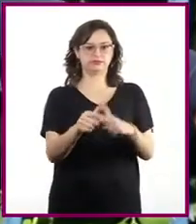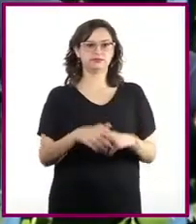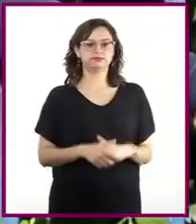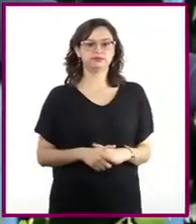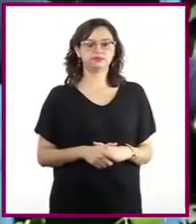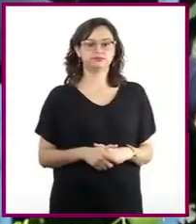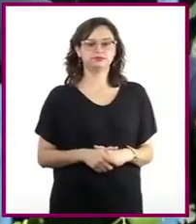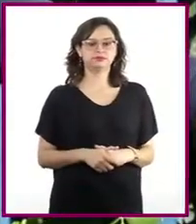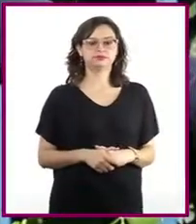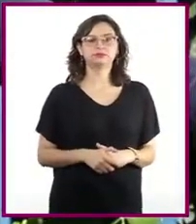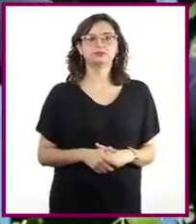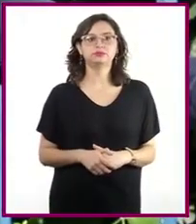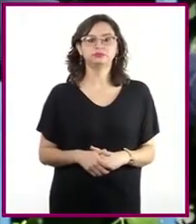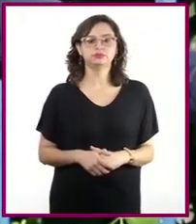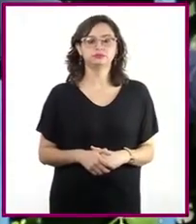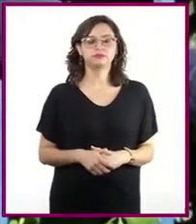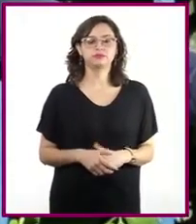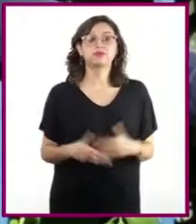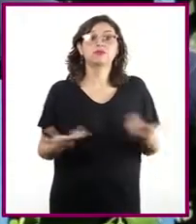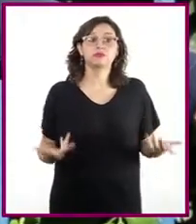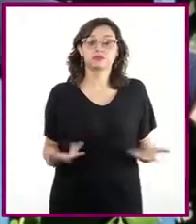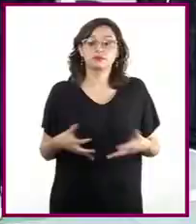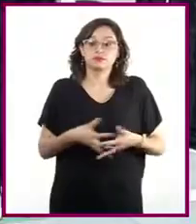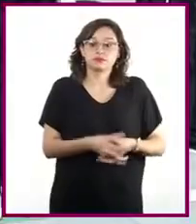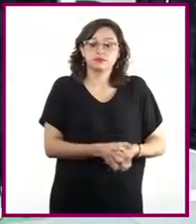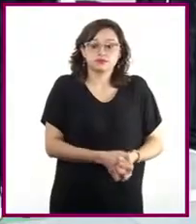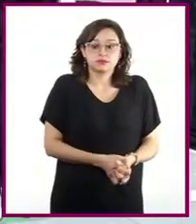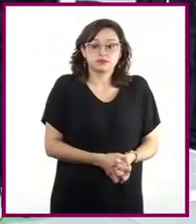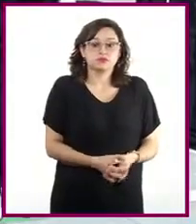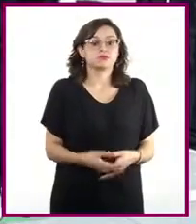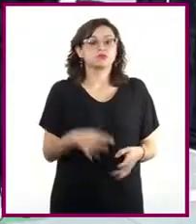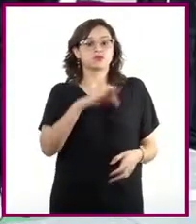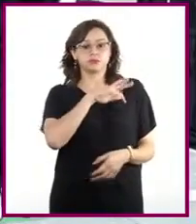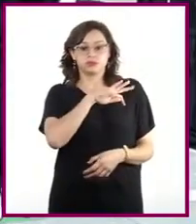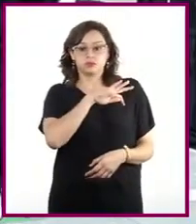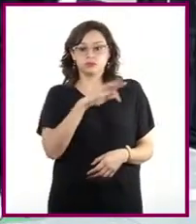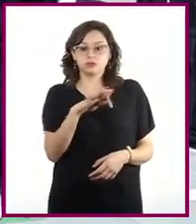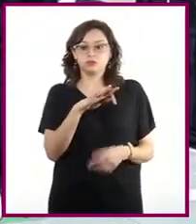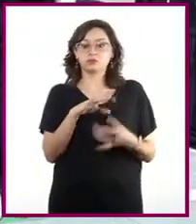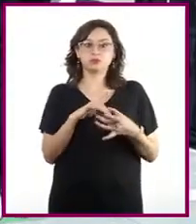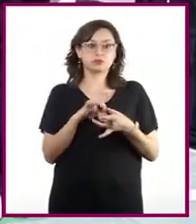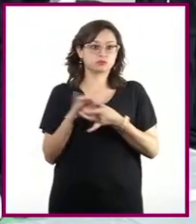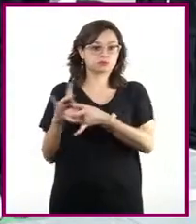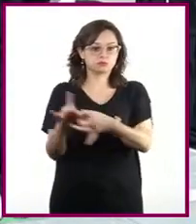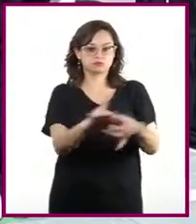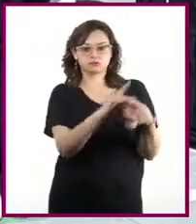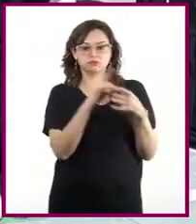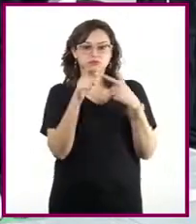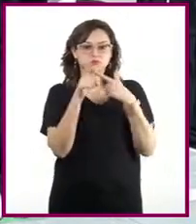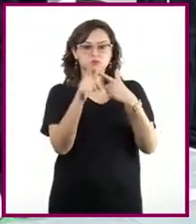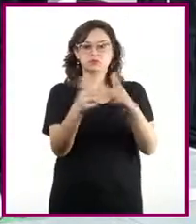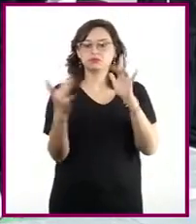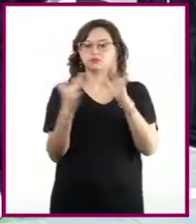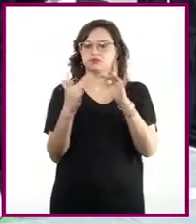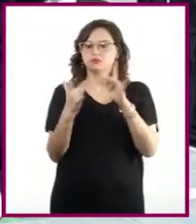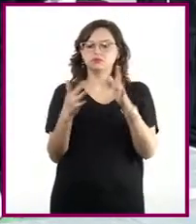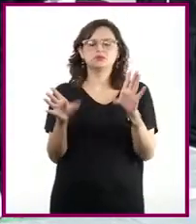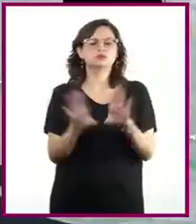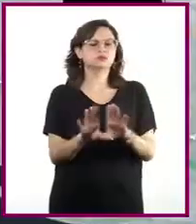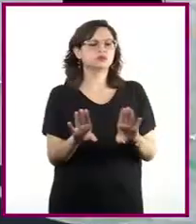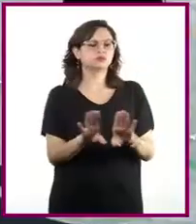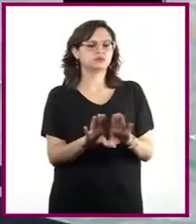¿Qué otro tipo de uniones, además de con las manos, podrían permitir que todos sigan de alguna manera en contacto físico?